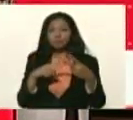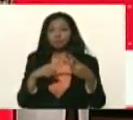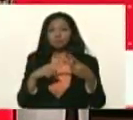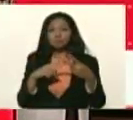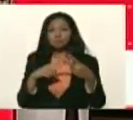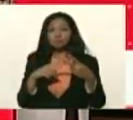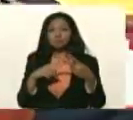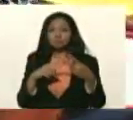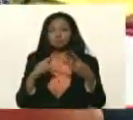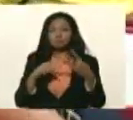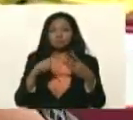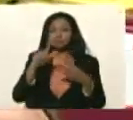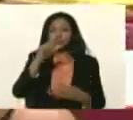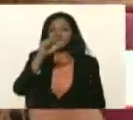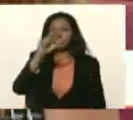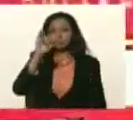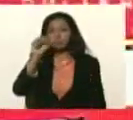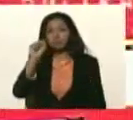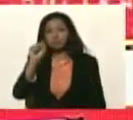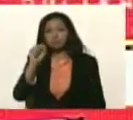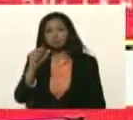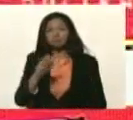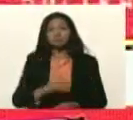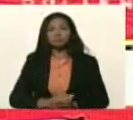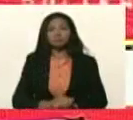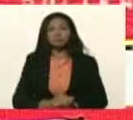Luis Javier Sifontes,